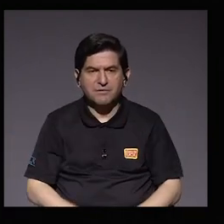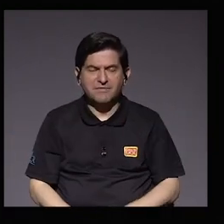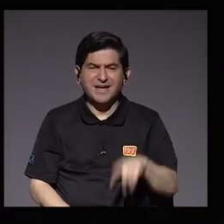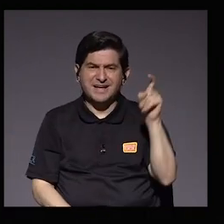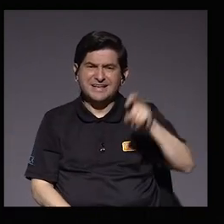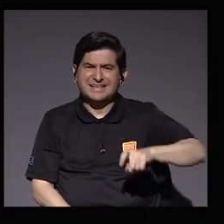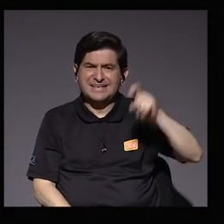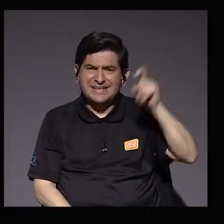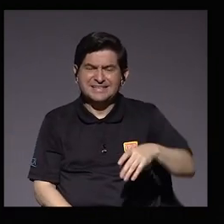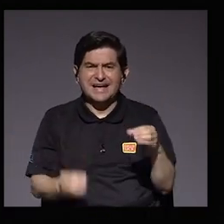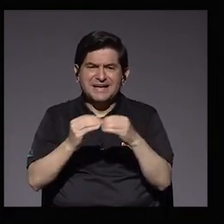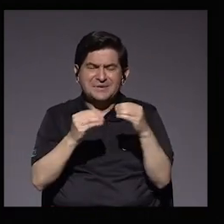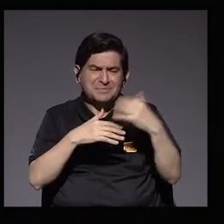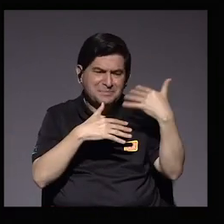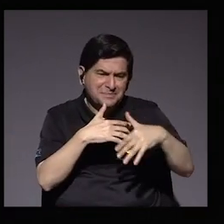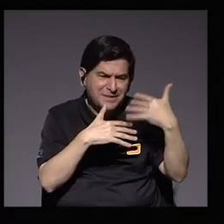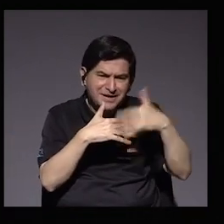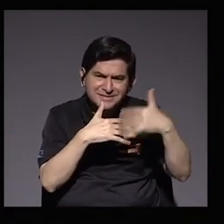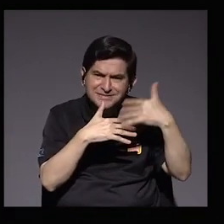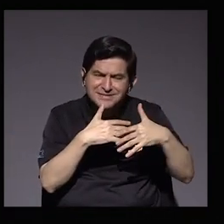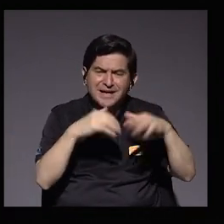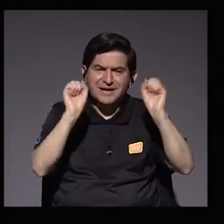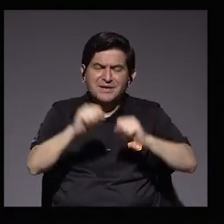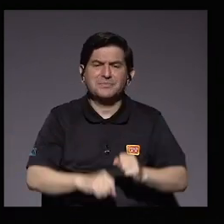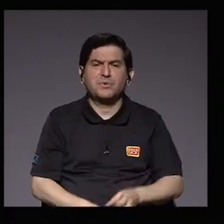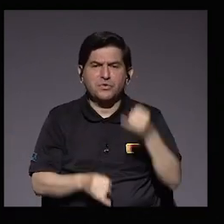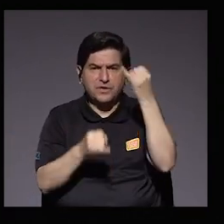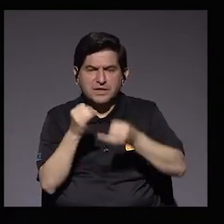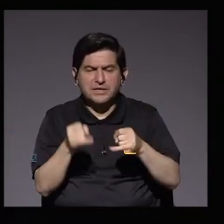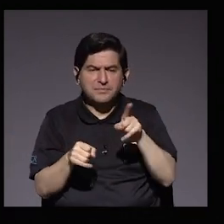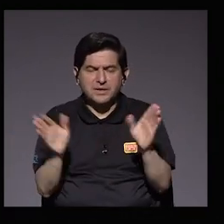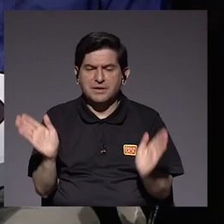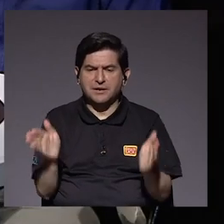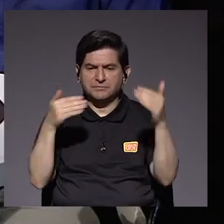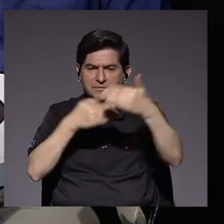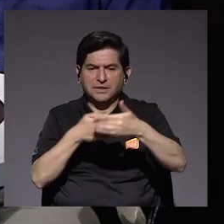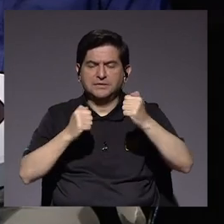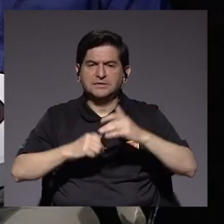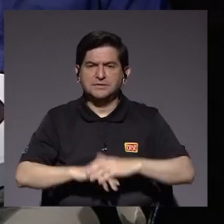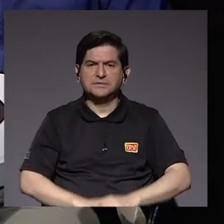que todavía se necesita más sangre para poder terminar ese lote.